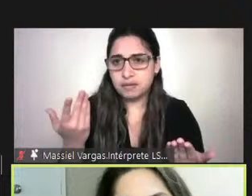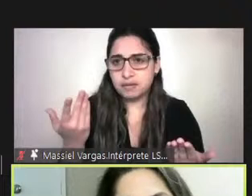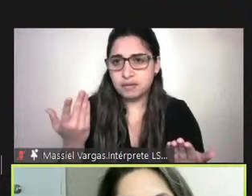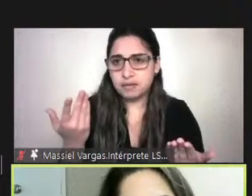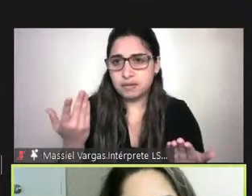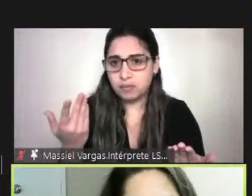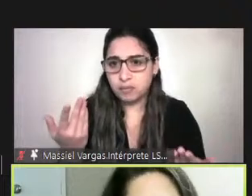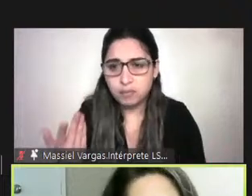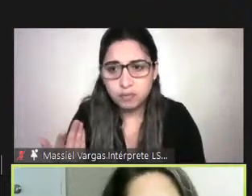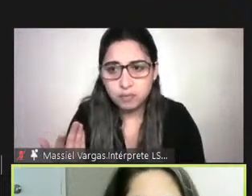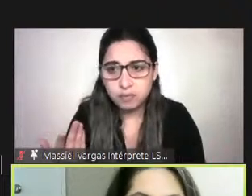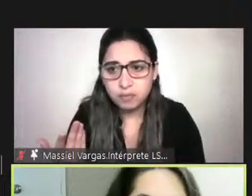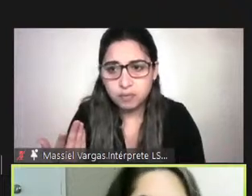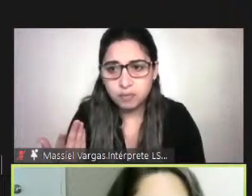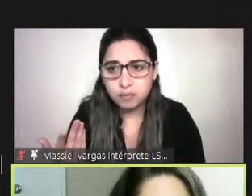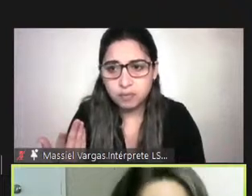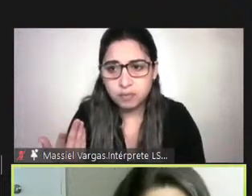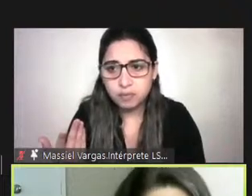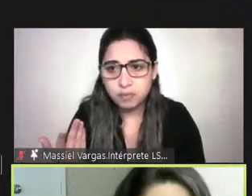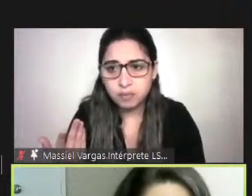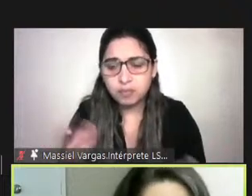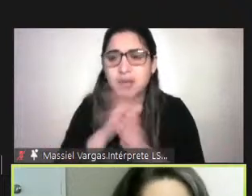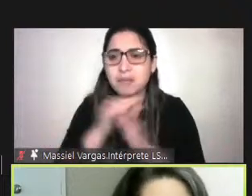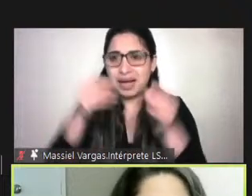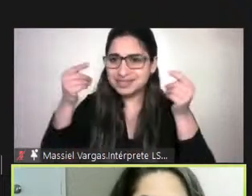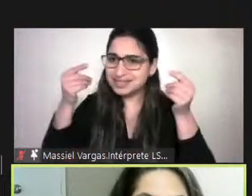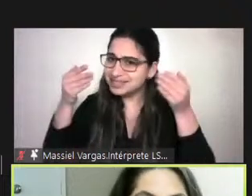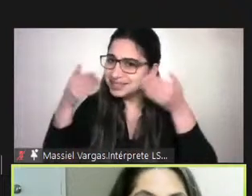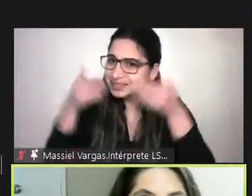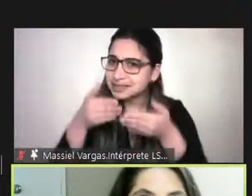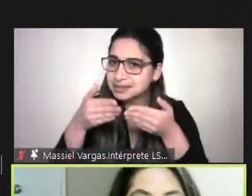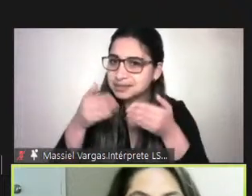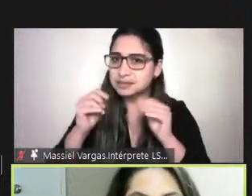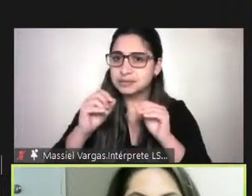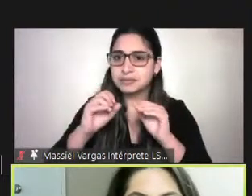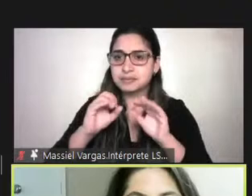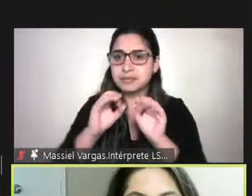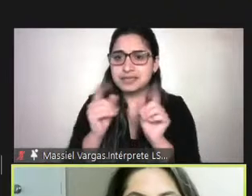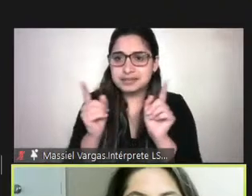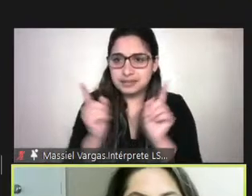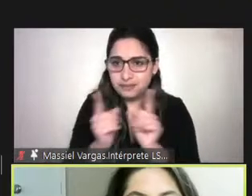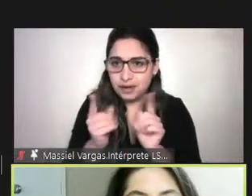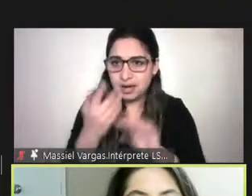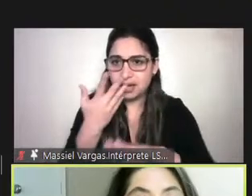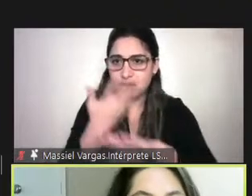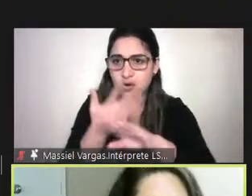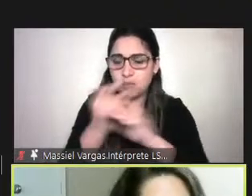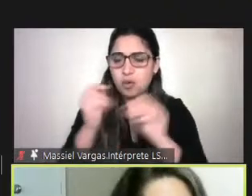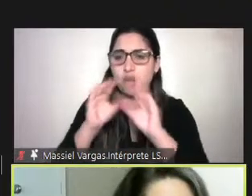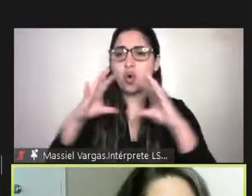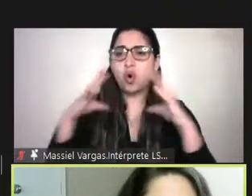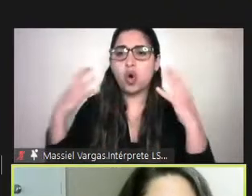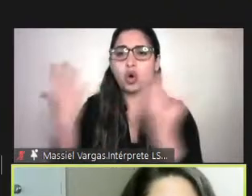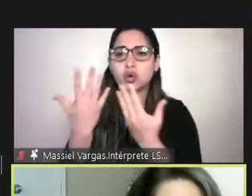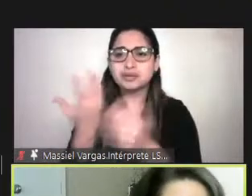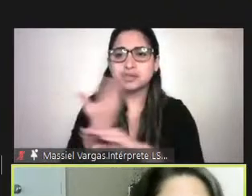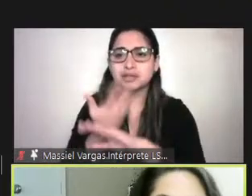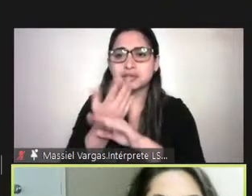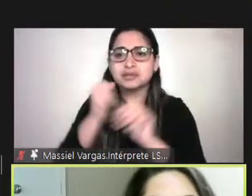información mucho más precisa, más concisa y con un contexto mucho más amigable.